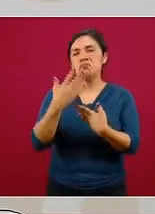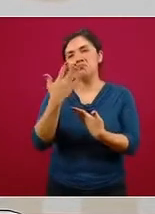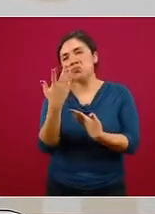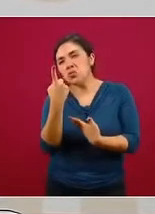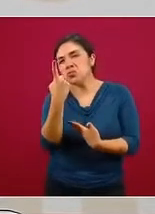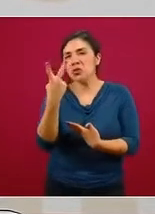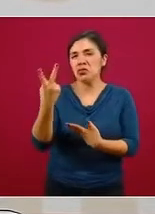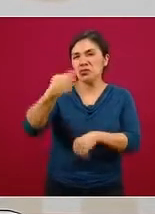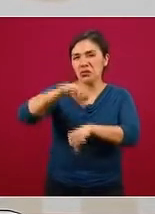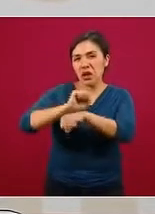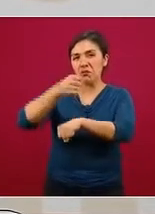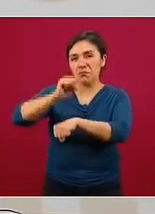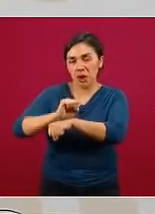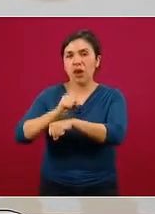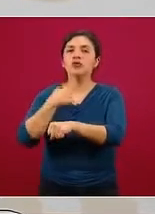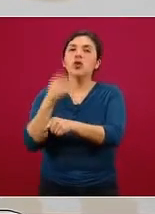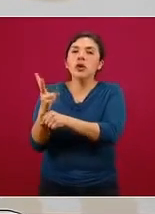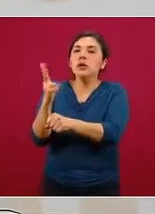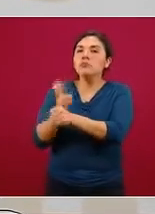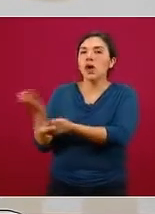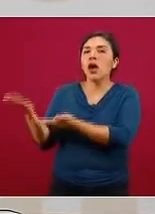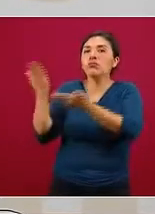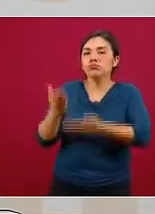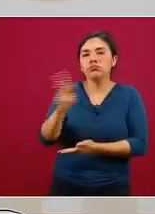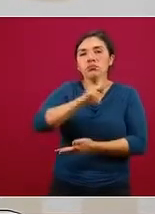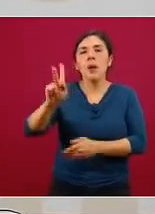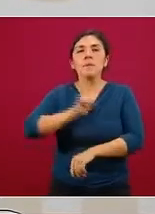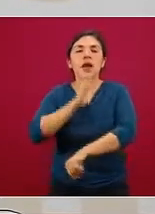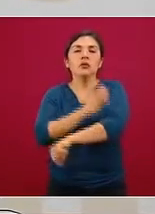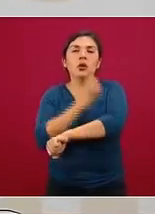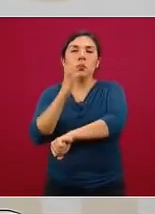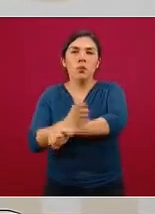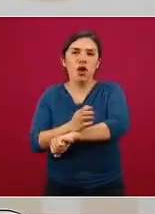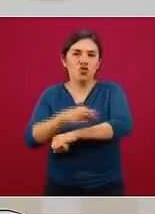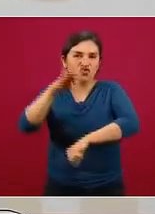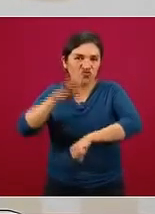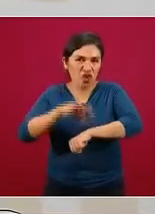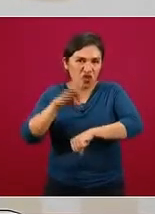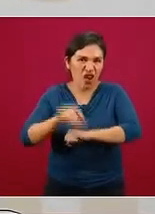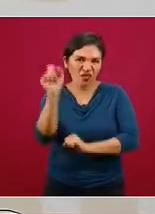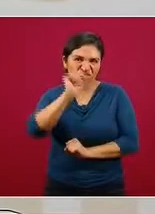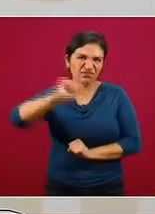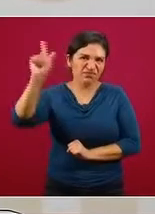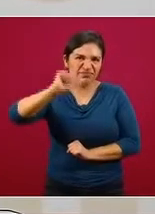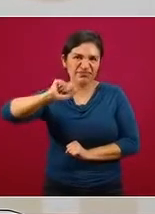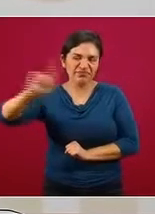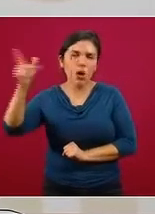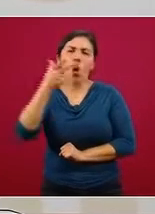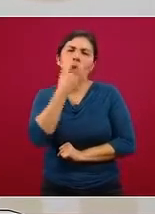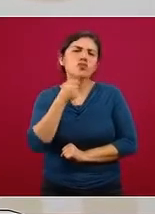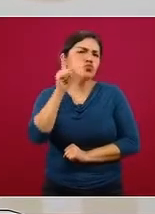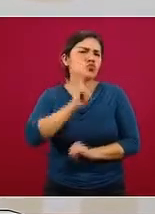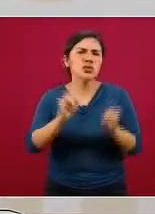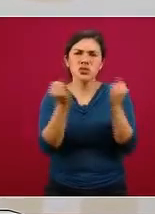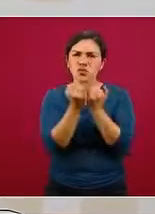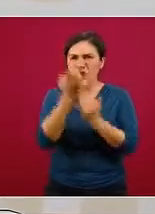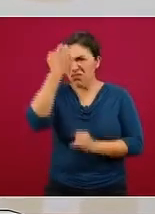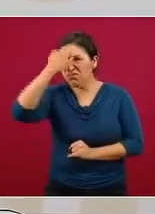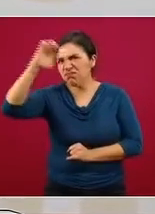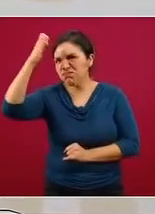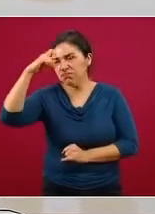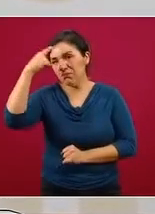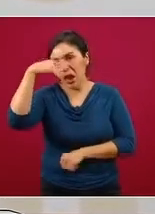o dos semanas ya vamos a invitar a los colegas clínicos y los hombres y mujeres expertas y